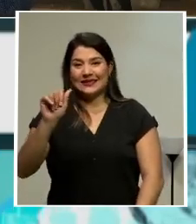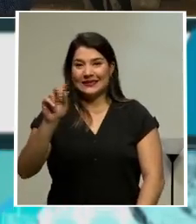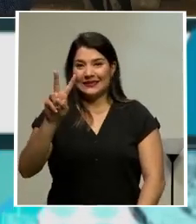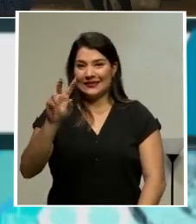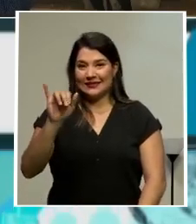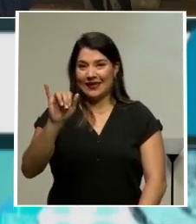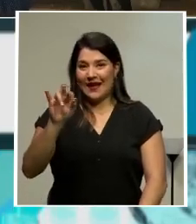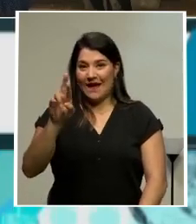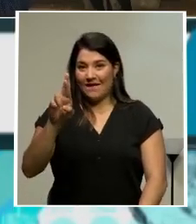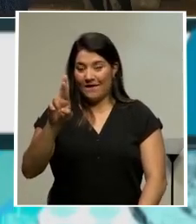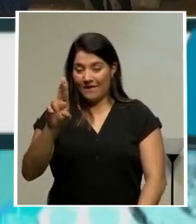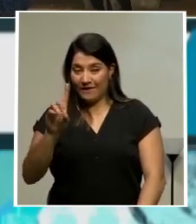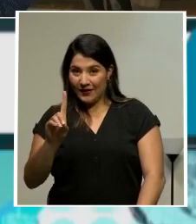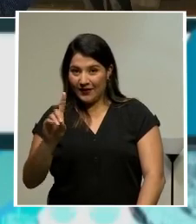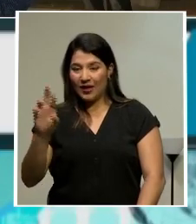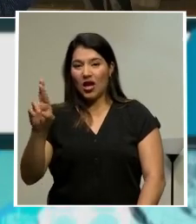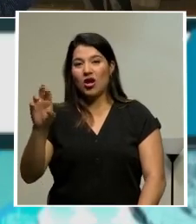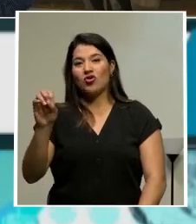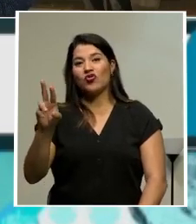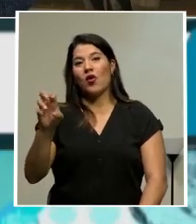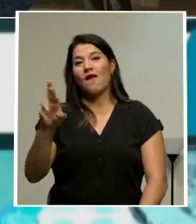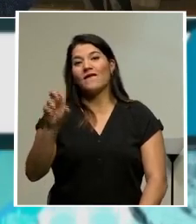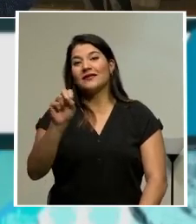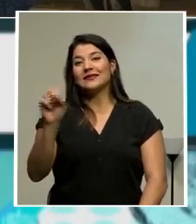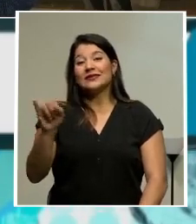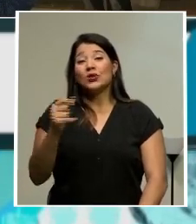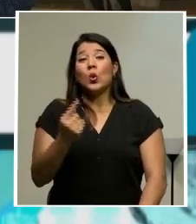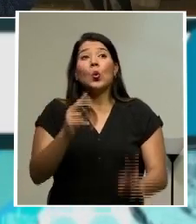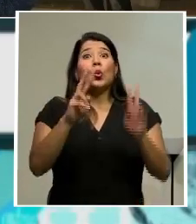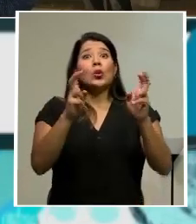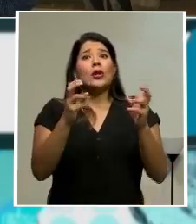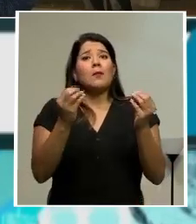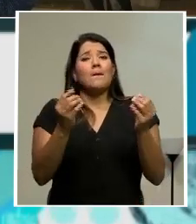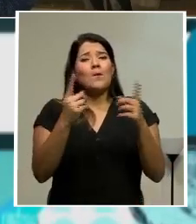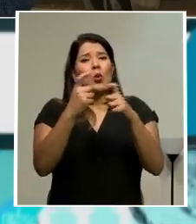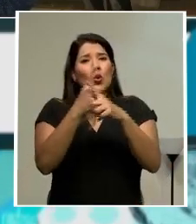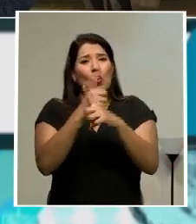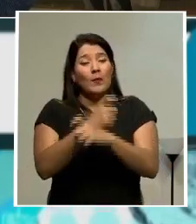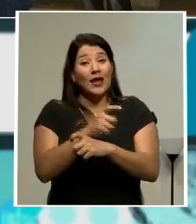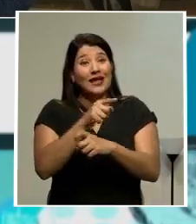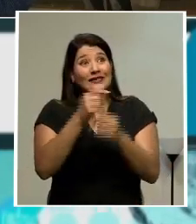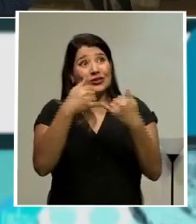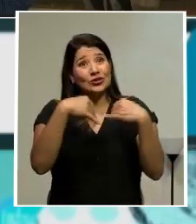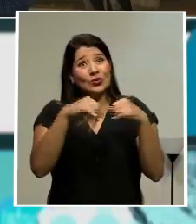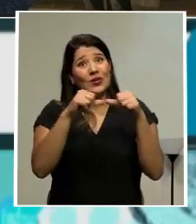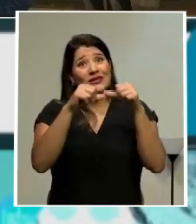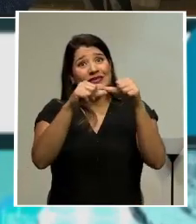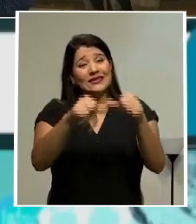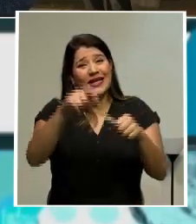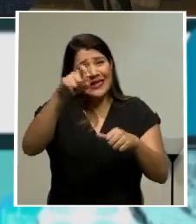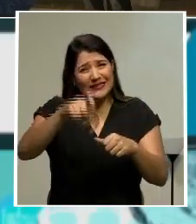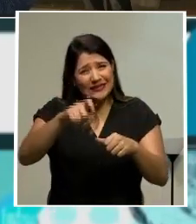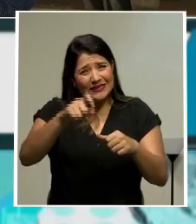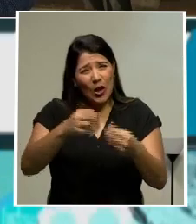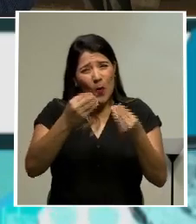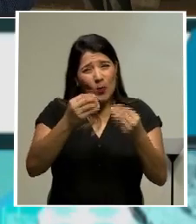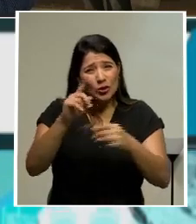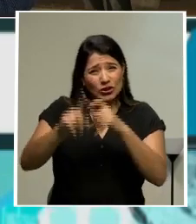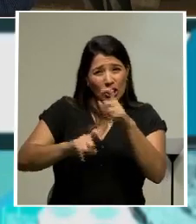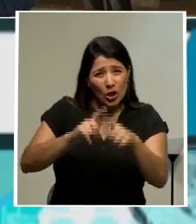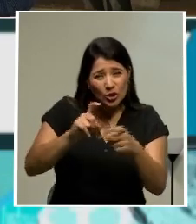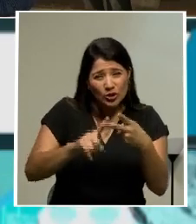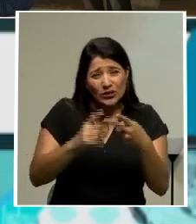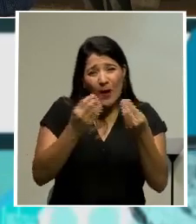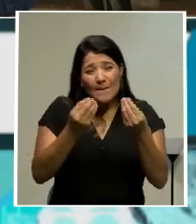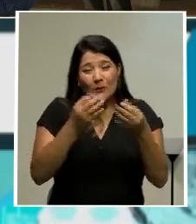Evidentemente un tema complejo, complejísimo, que va a seguir necesitando muchas consultas, mucha